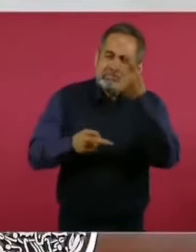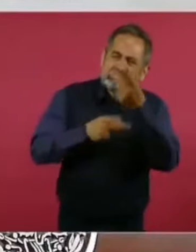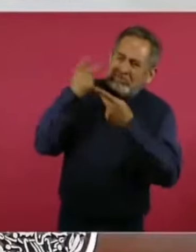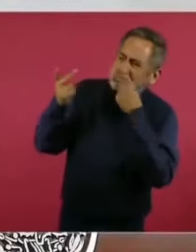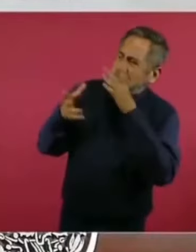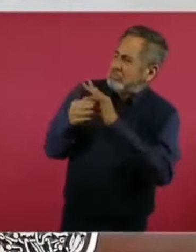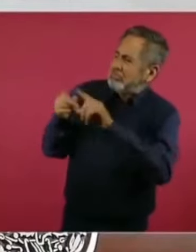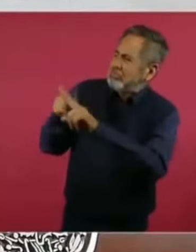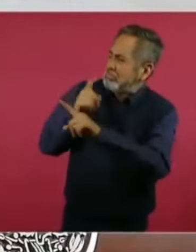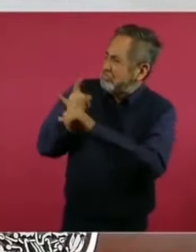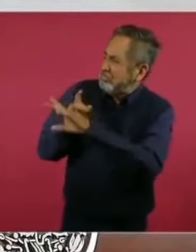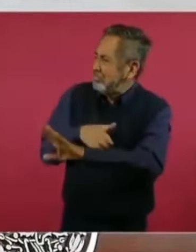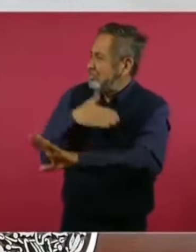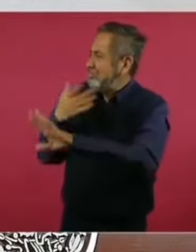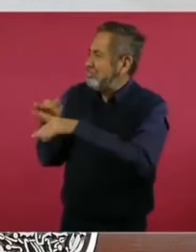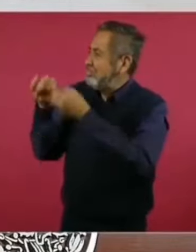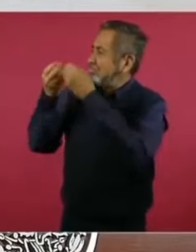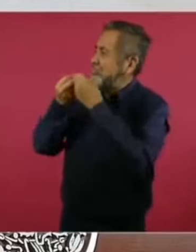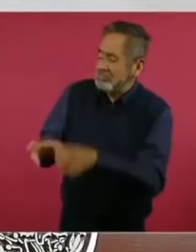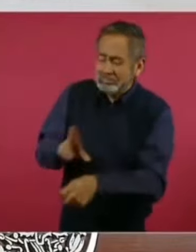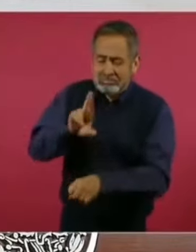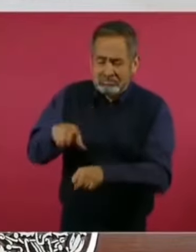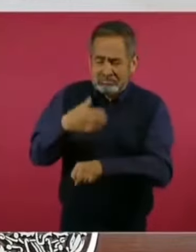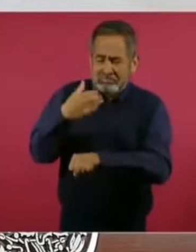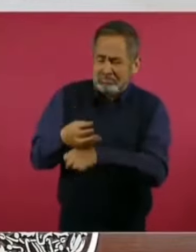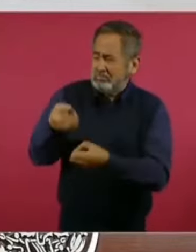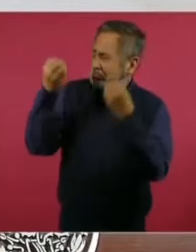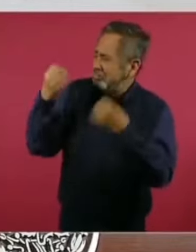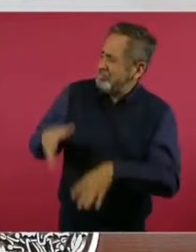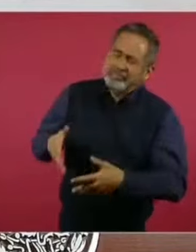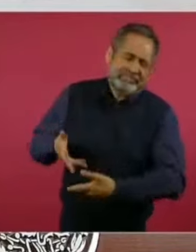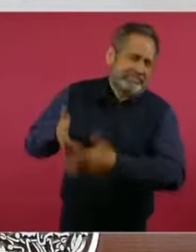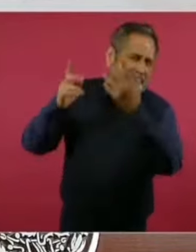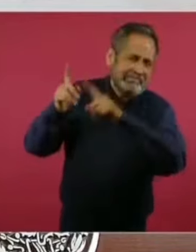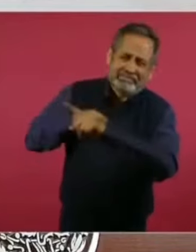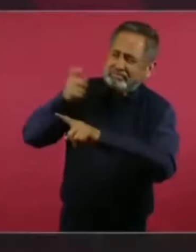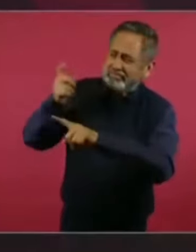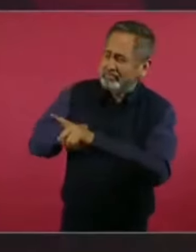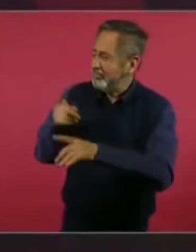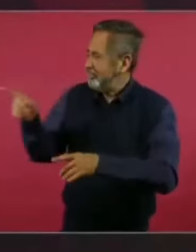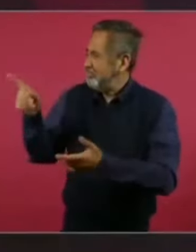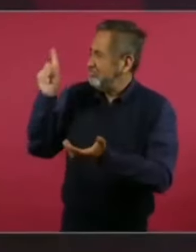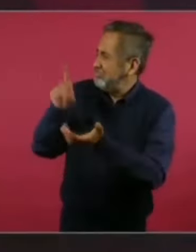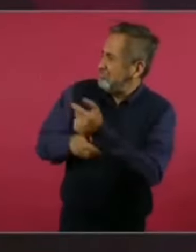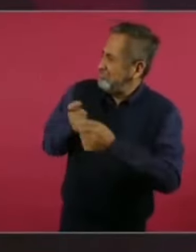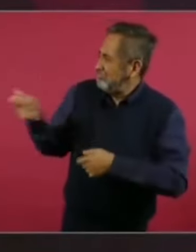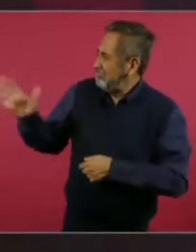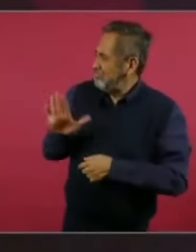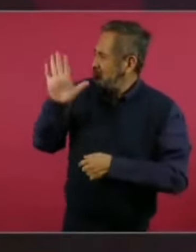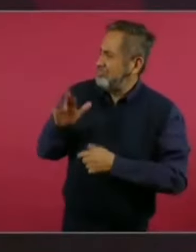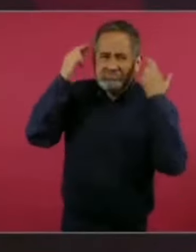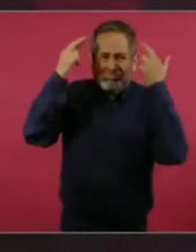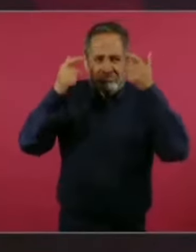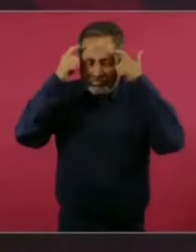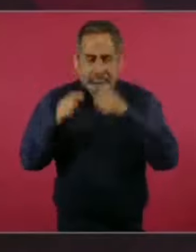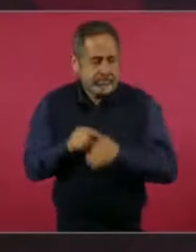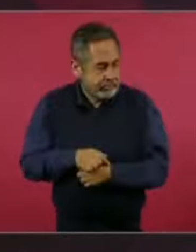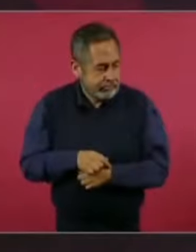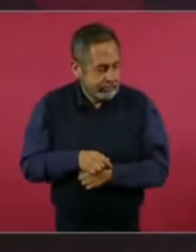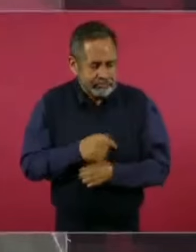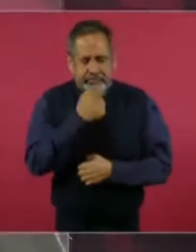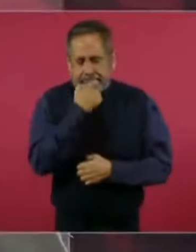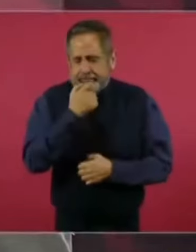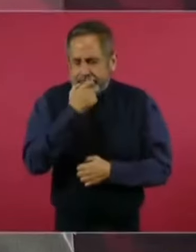se acabó la república y que se va a establecer una monarquía, también es de risa,